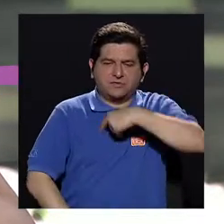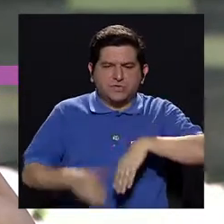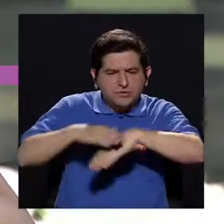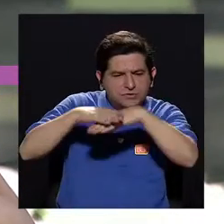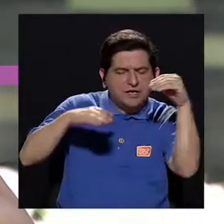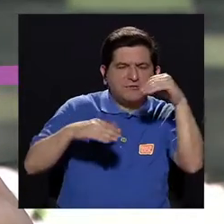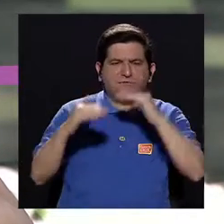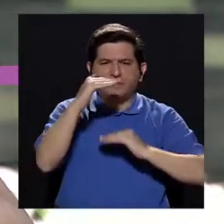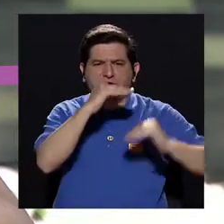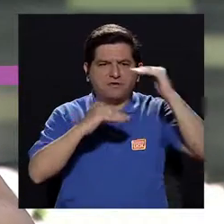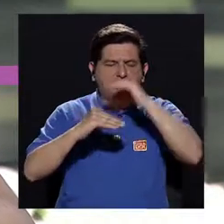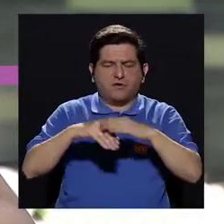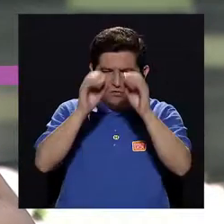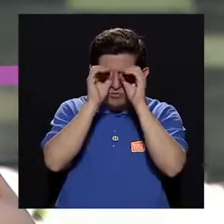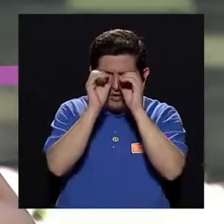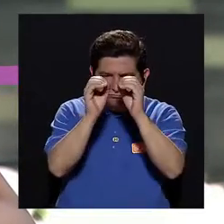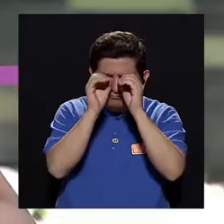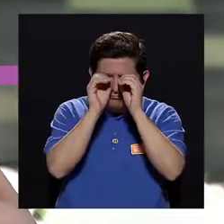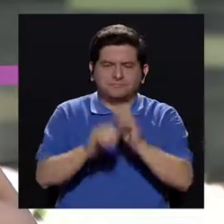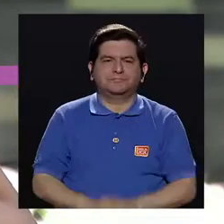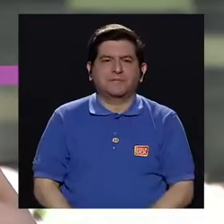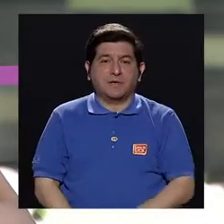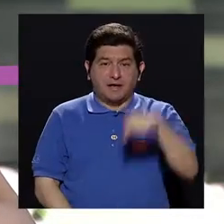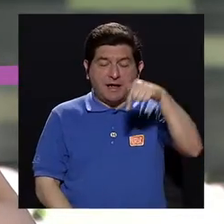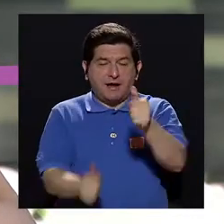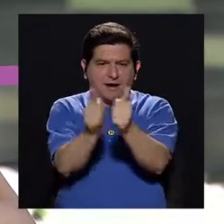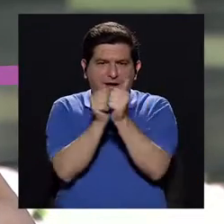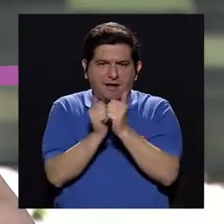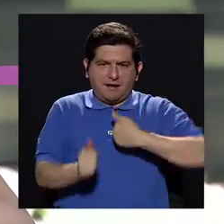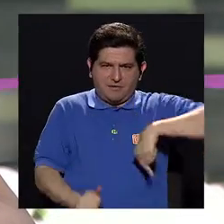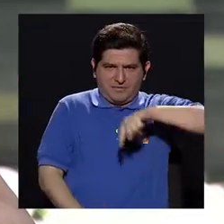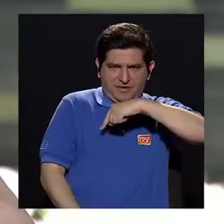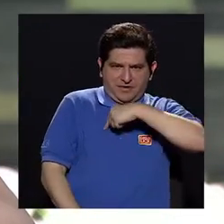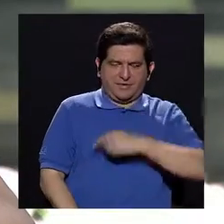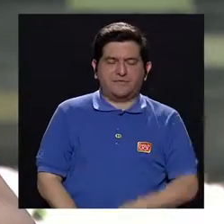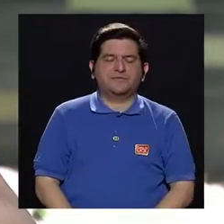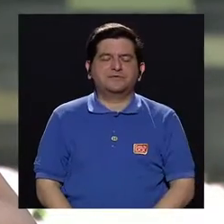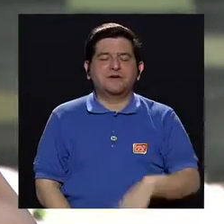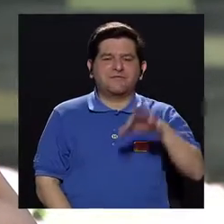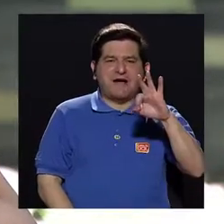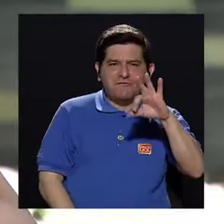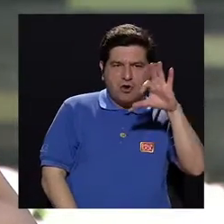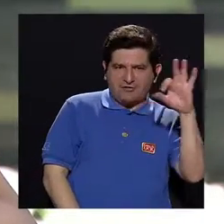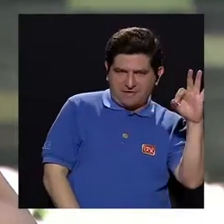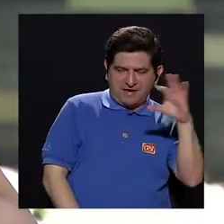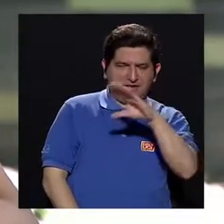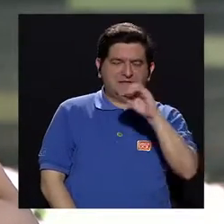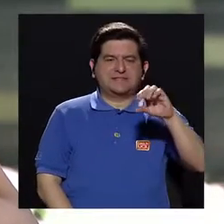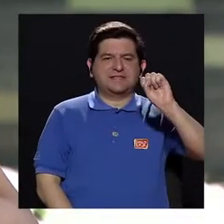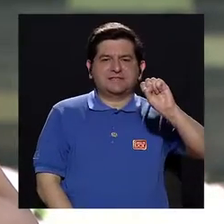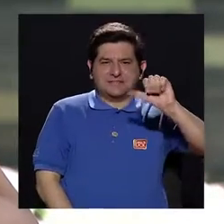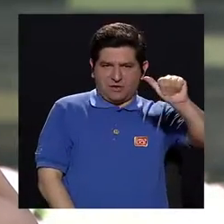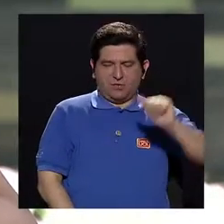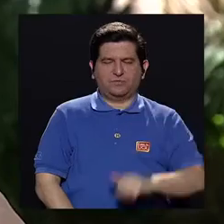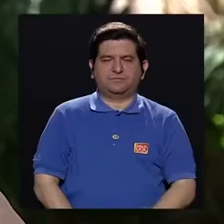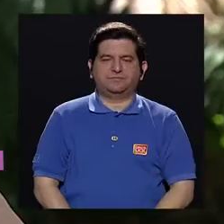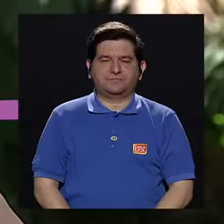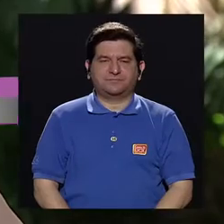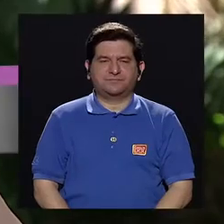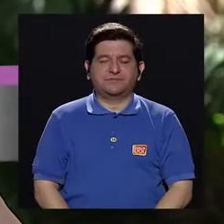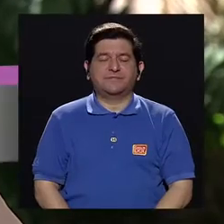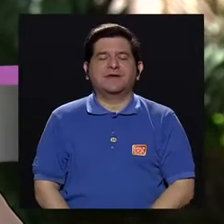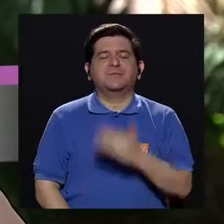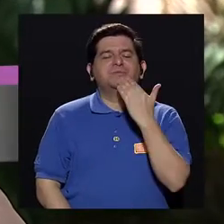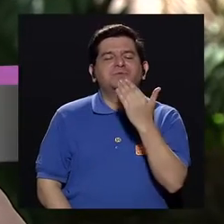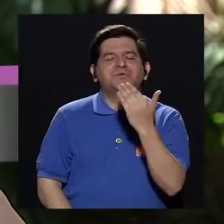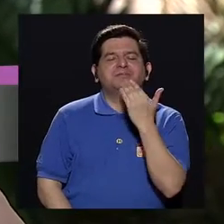en las afueras de la Facultad de Microbiología y les estaremos acompañando su servidora Fabiola Fernández y mi compañero Saúl Aguilar. Hola